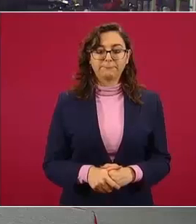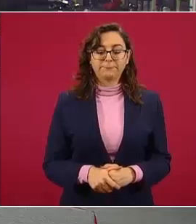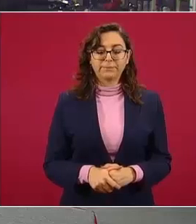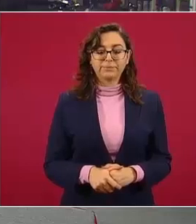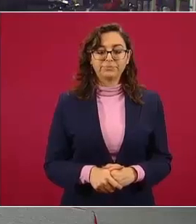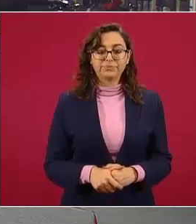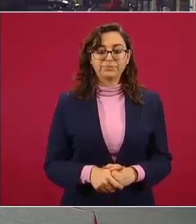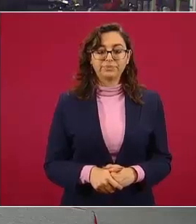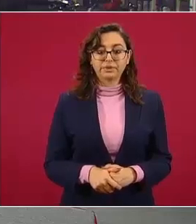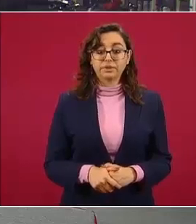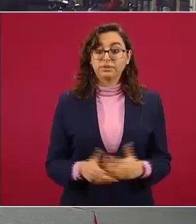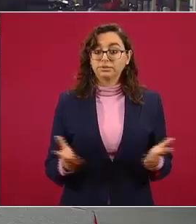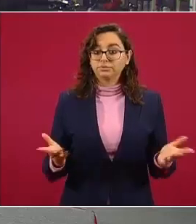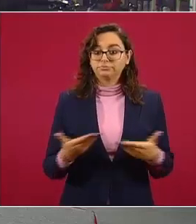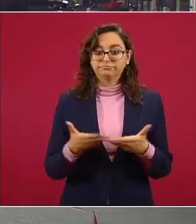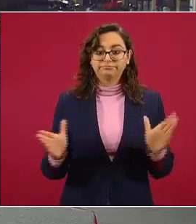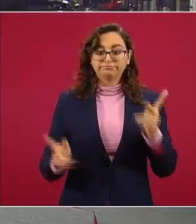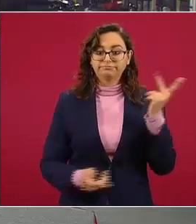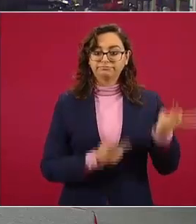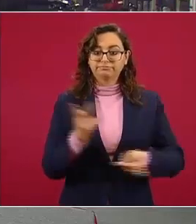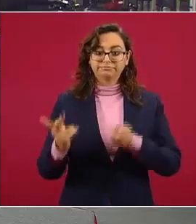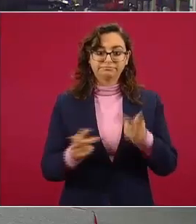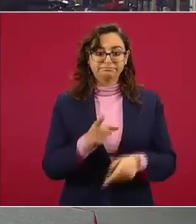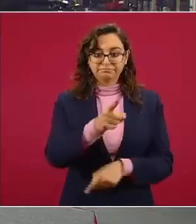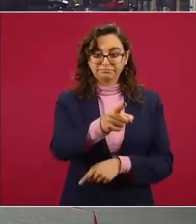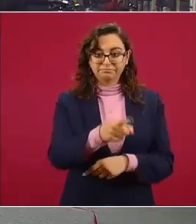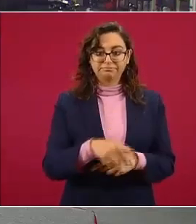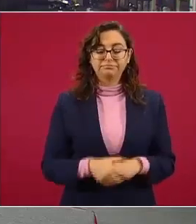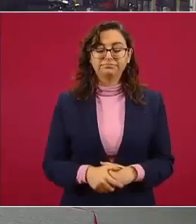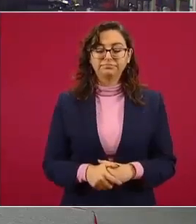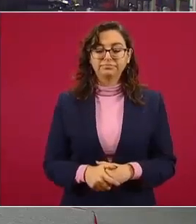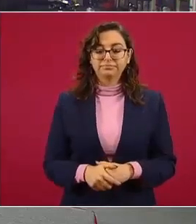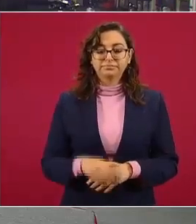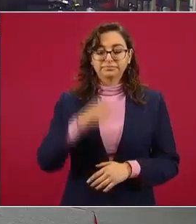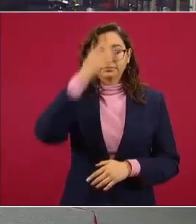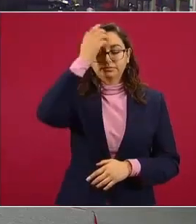pues empezamos por acá de izquierda a ver